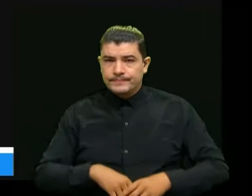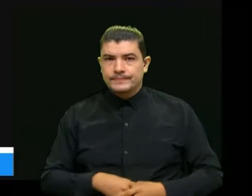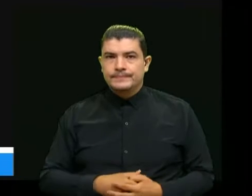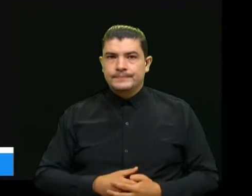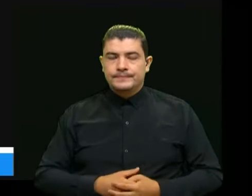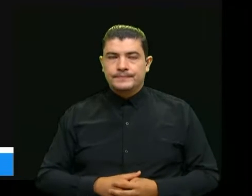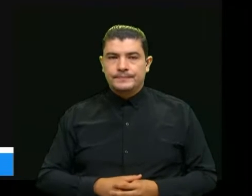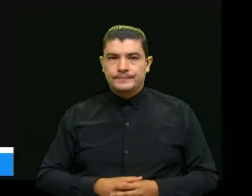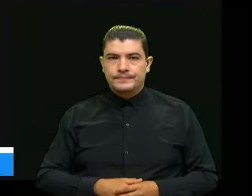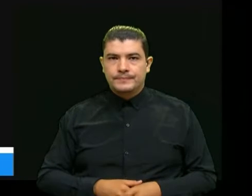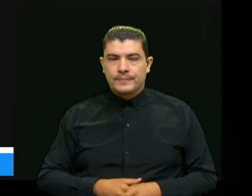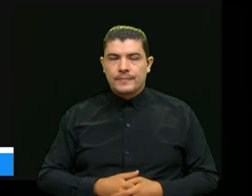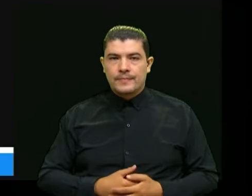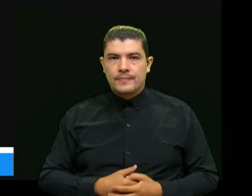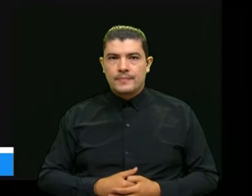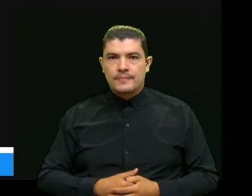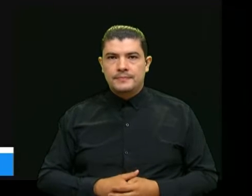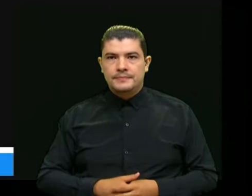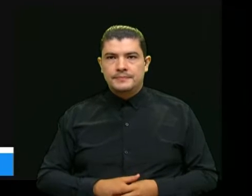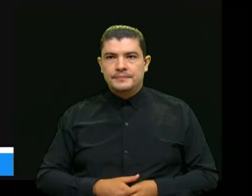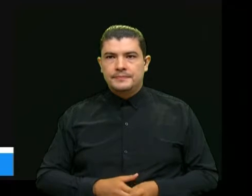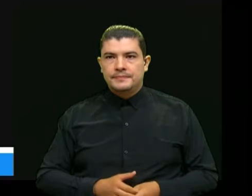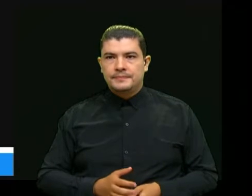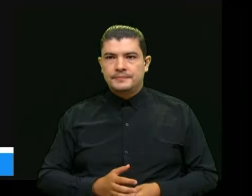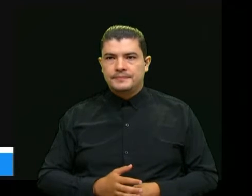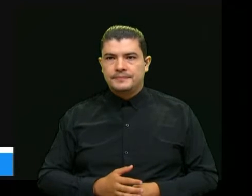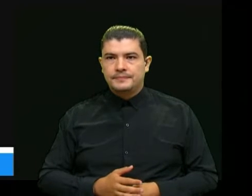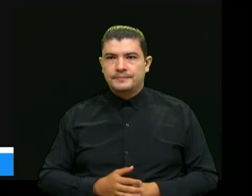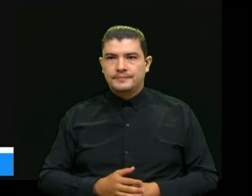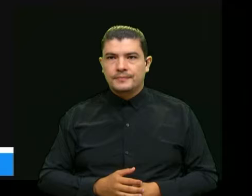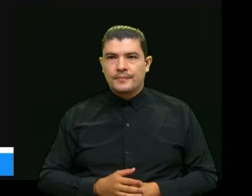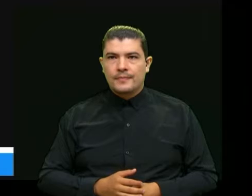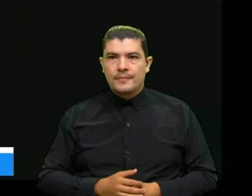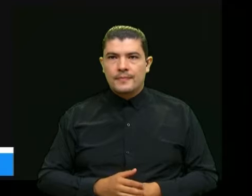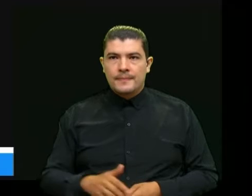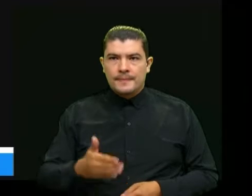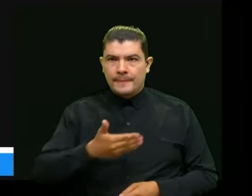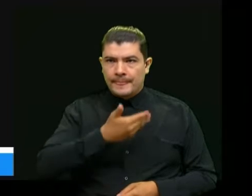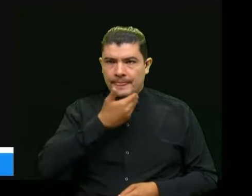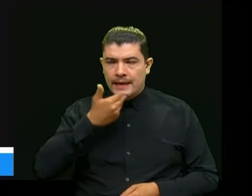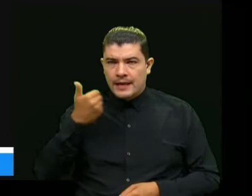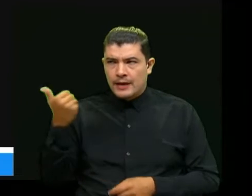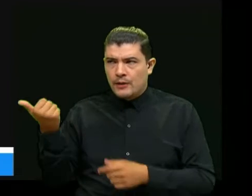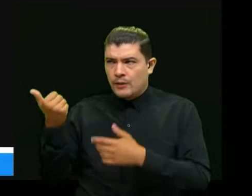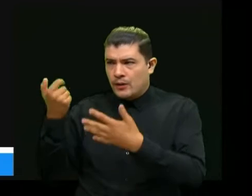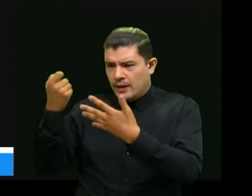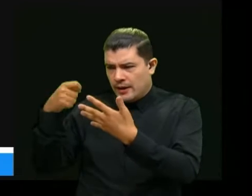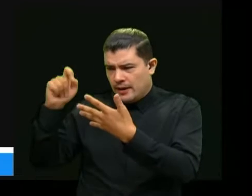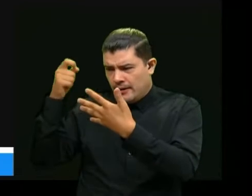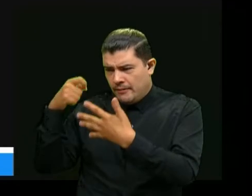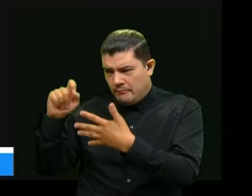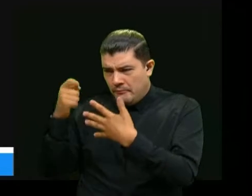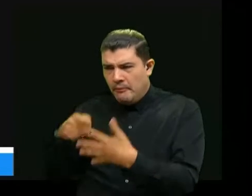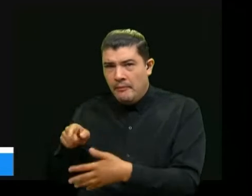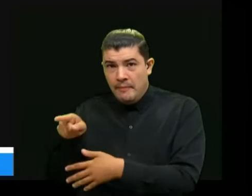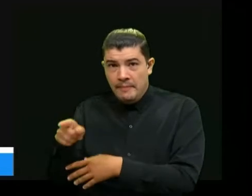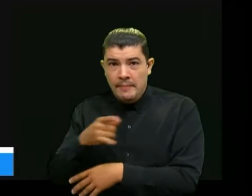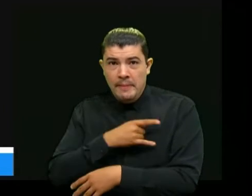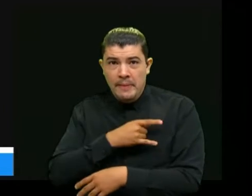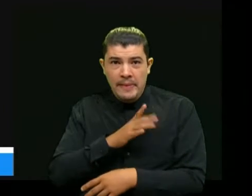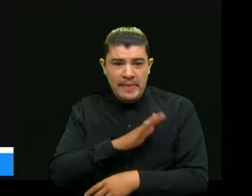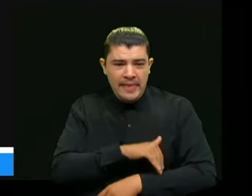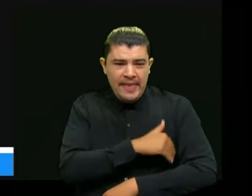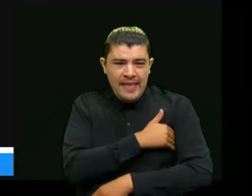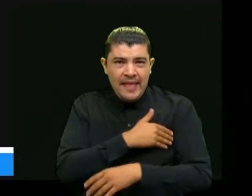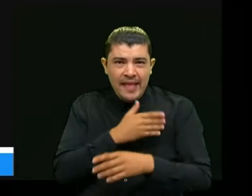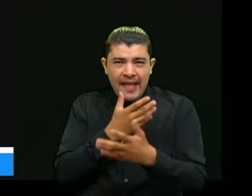logrando mejores calificaciones dentro de las categorías que tiene el MinCiencias